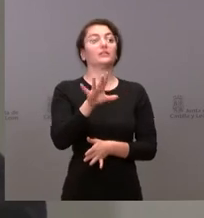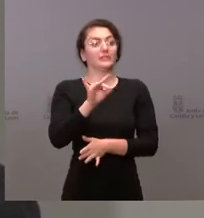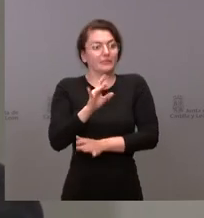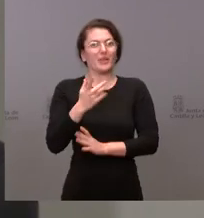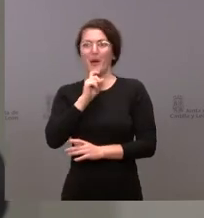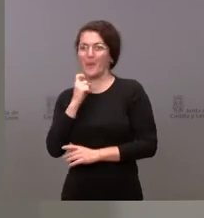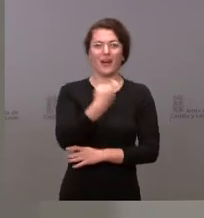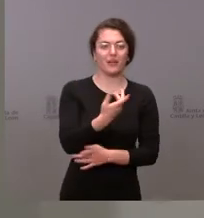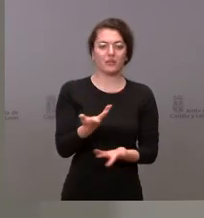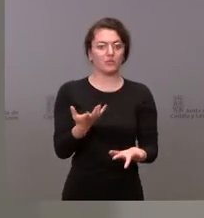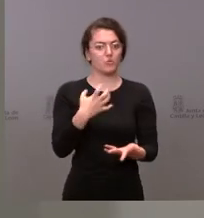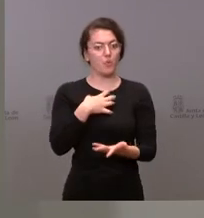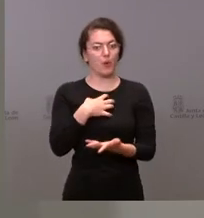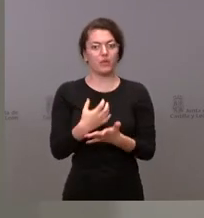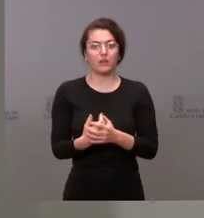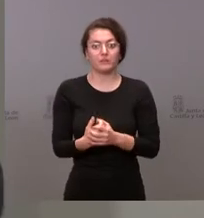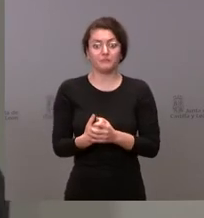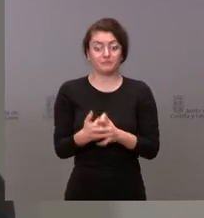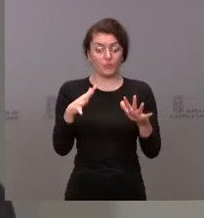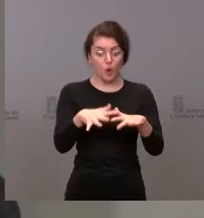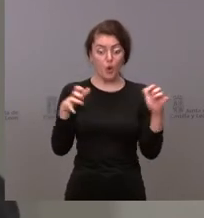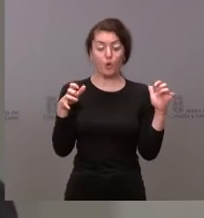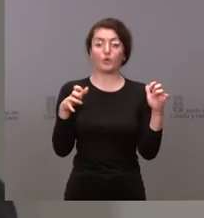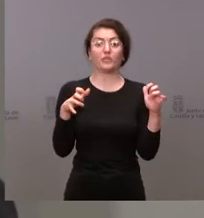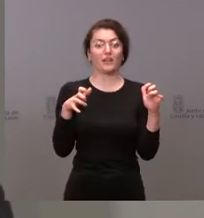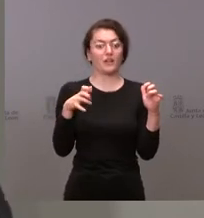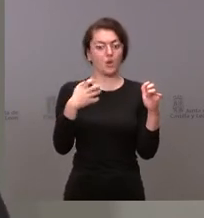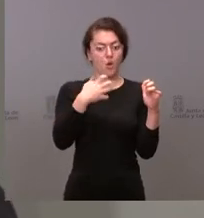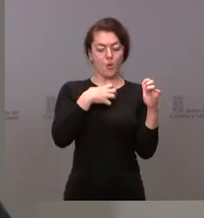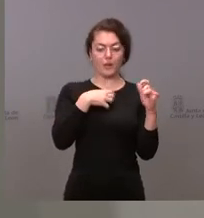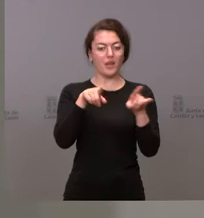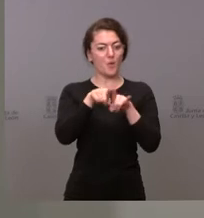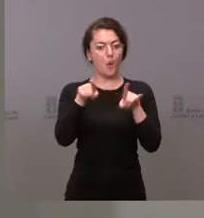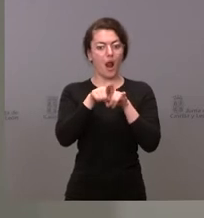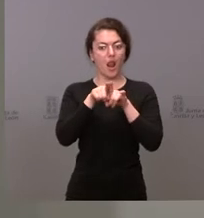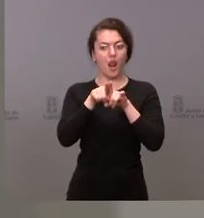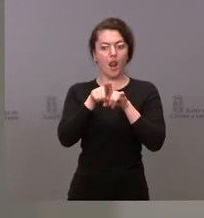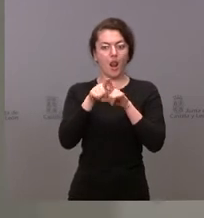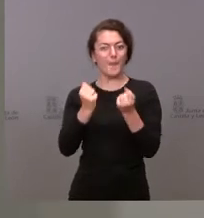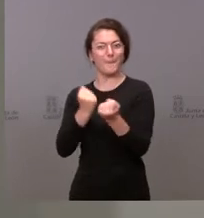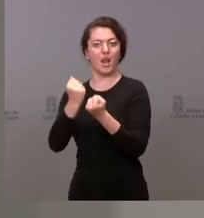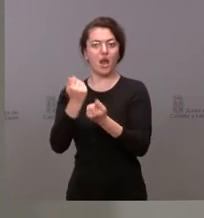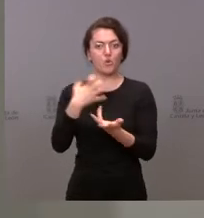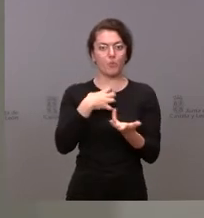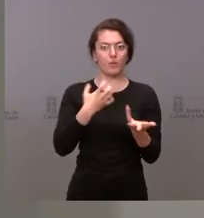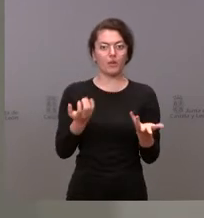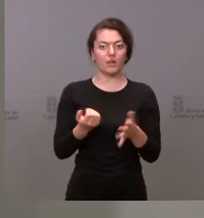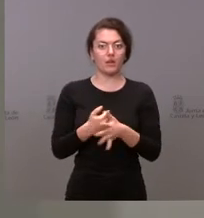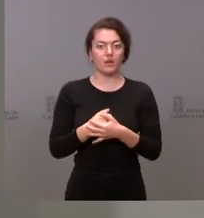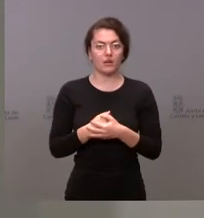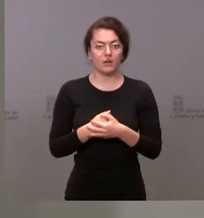las cortes no puede ser un escenario de sujetame que me voy allá esto no puede ser